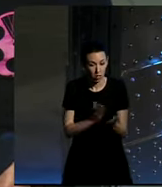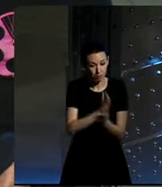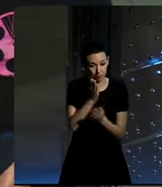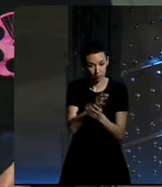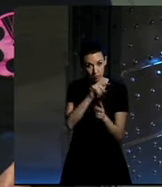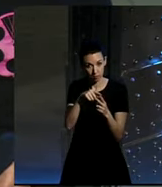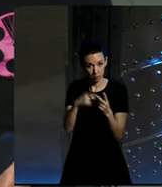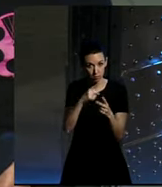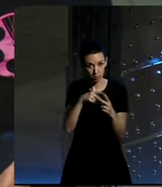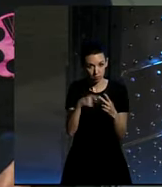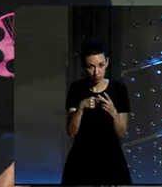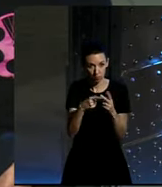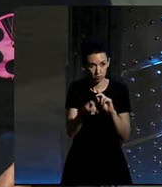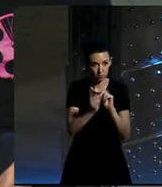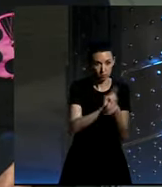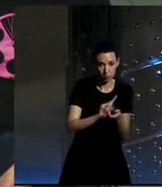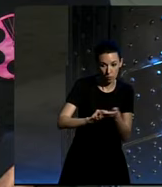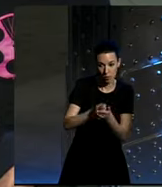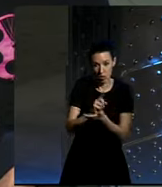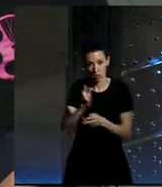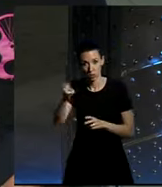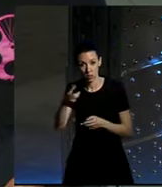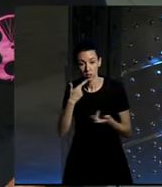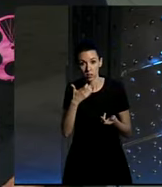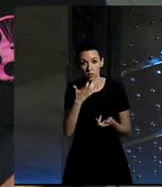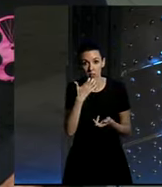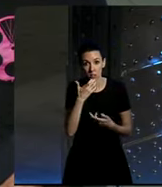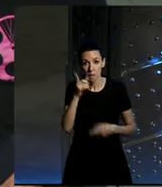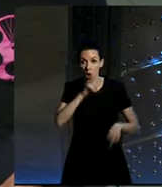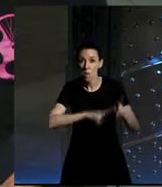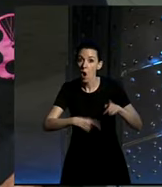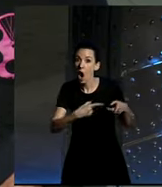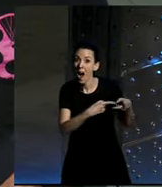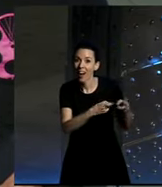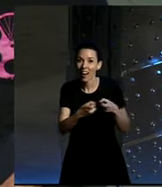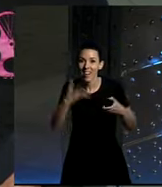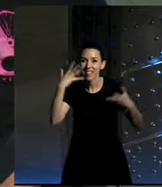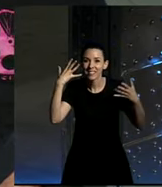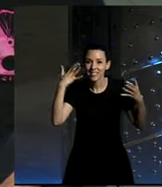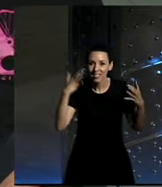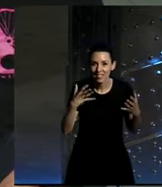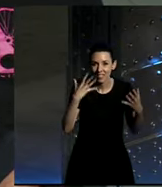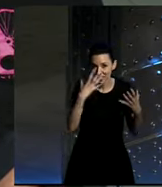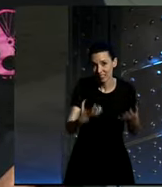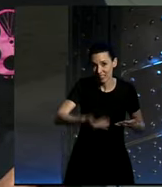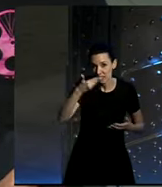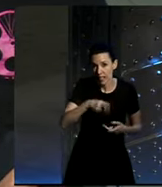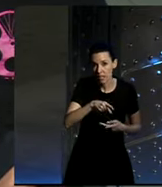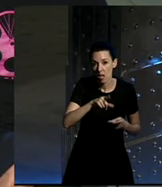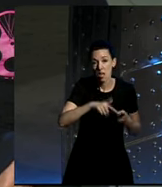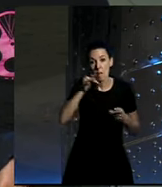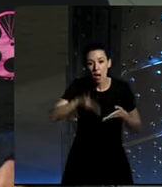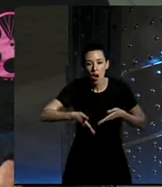nos van a hacer cambiar el itinerario o seguir adelante son si hay un conflicto armado serio y si las